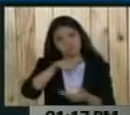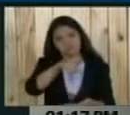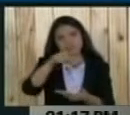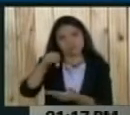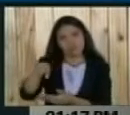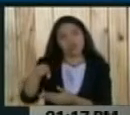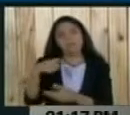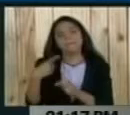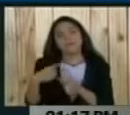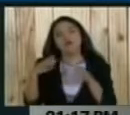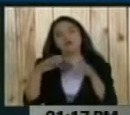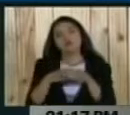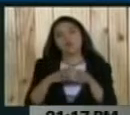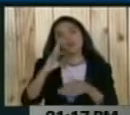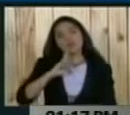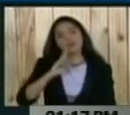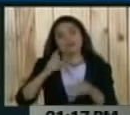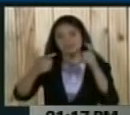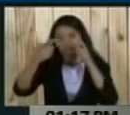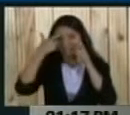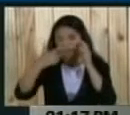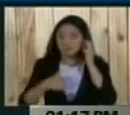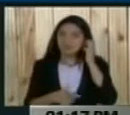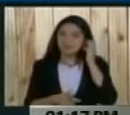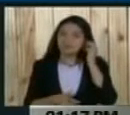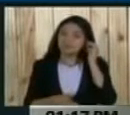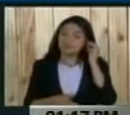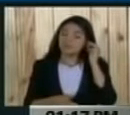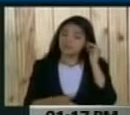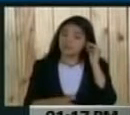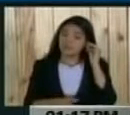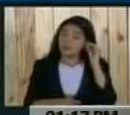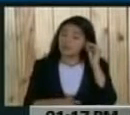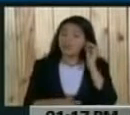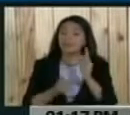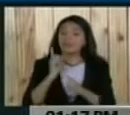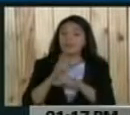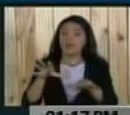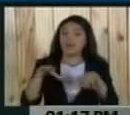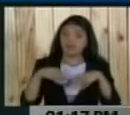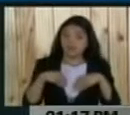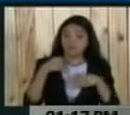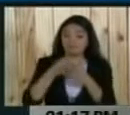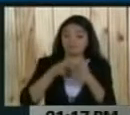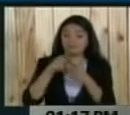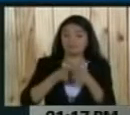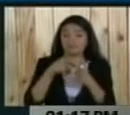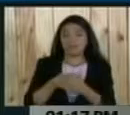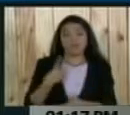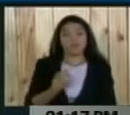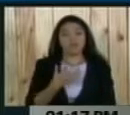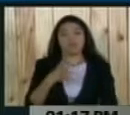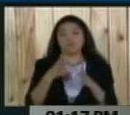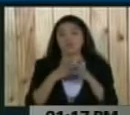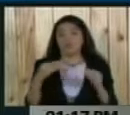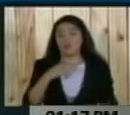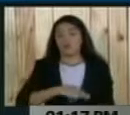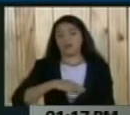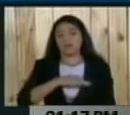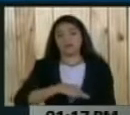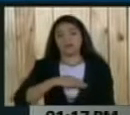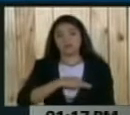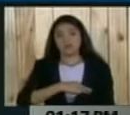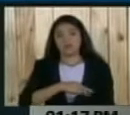las unidades de batalla Bolívar Chávez, que asuman la agenda concreta de acción de cada una de las misiones, en cada uno de los